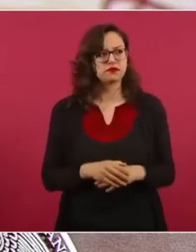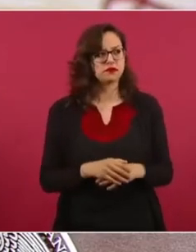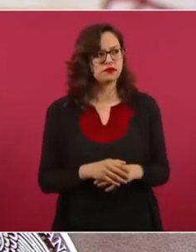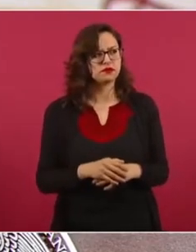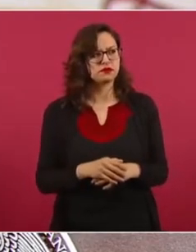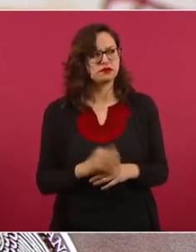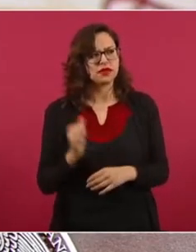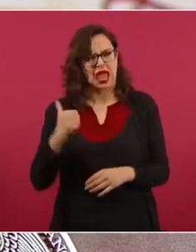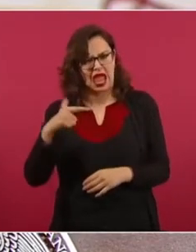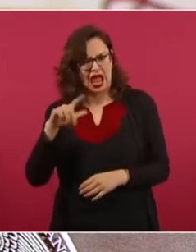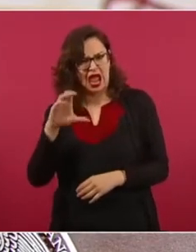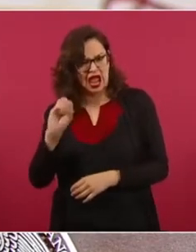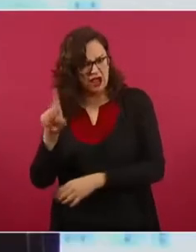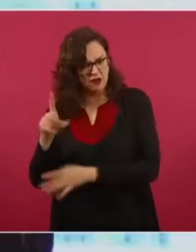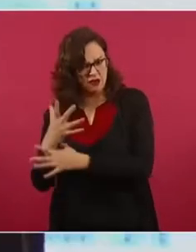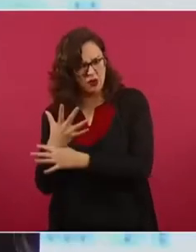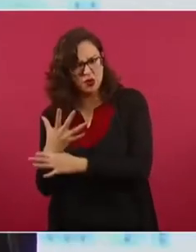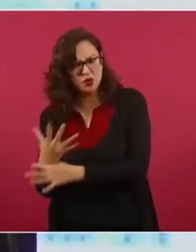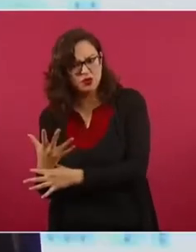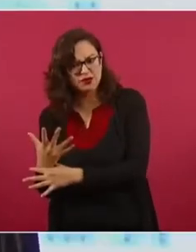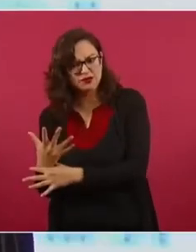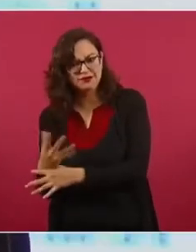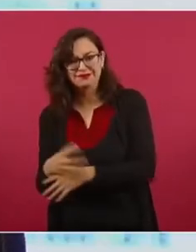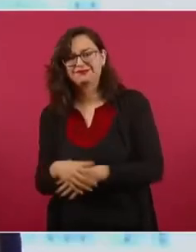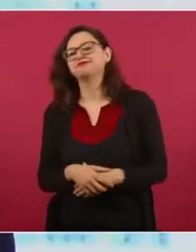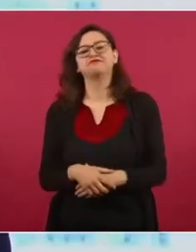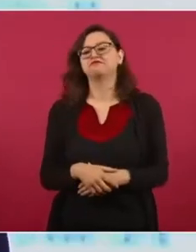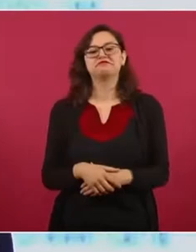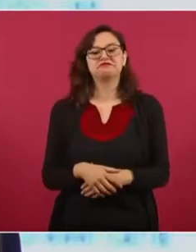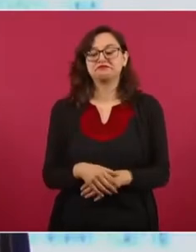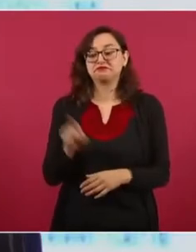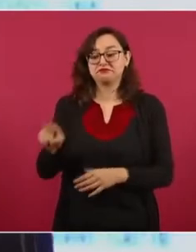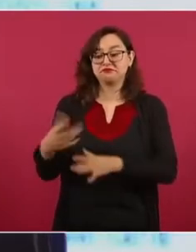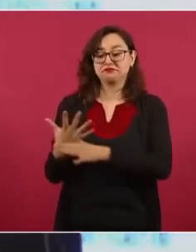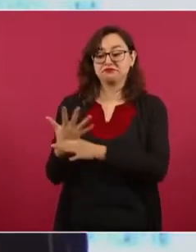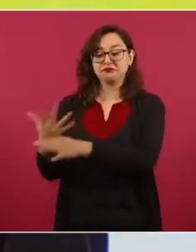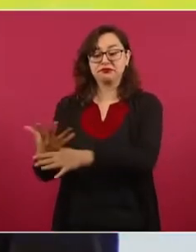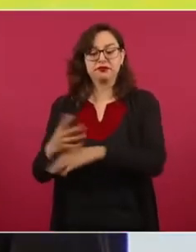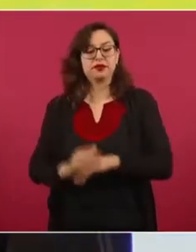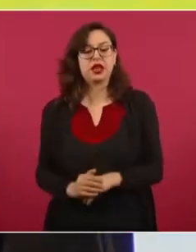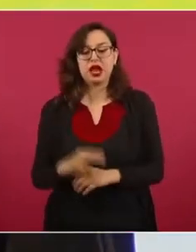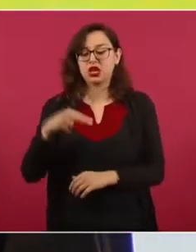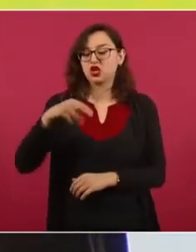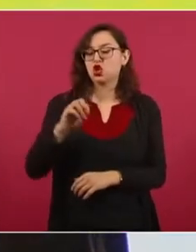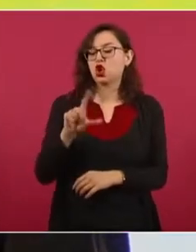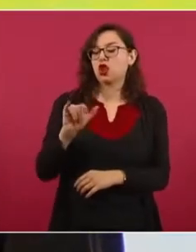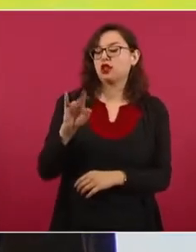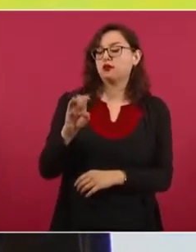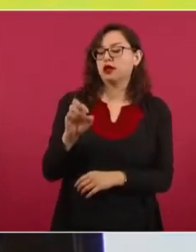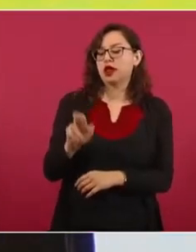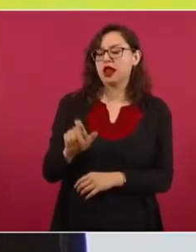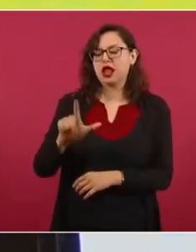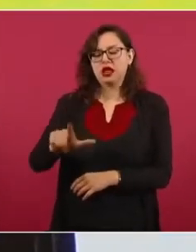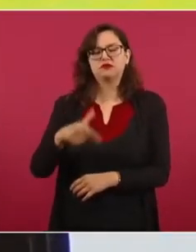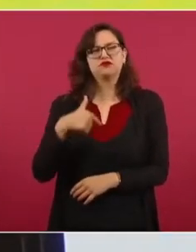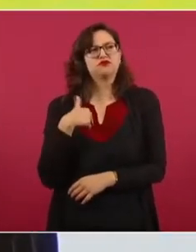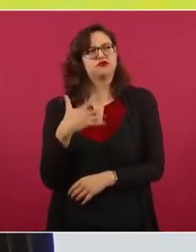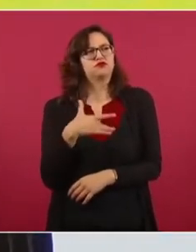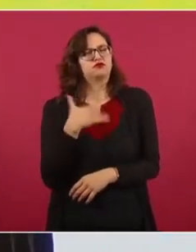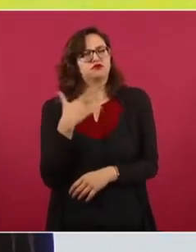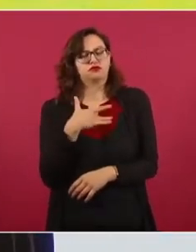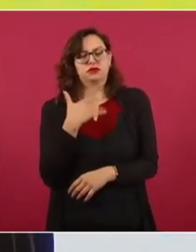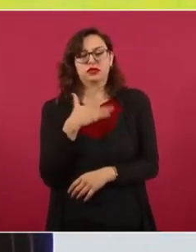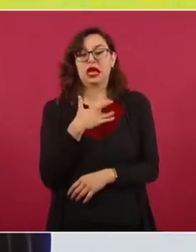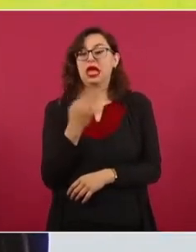dijo el presidente. Cito al presidente, cuando se habla del modelo neoliberal, yo he llegado a sostener